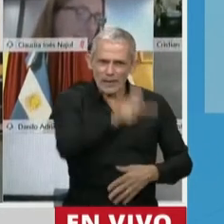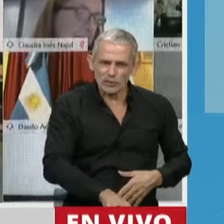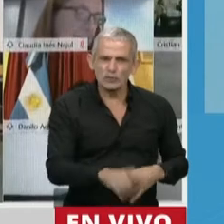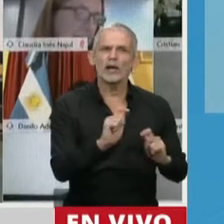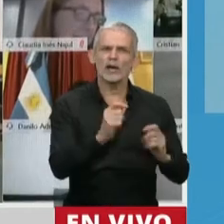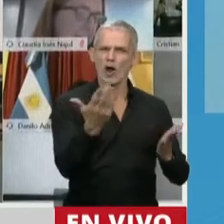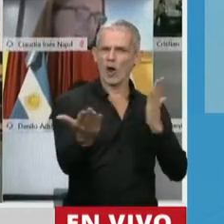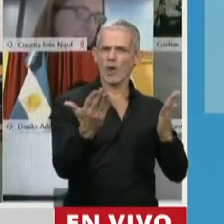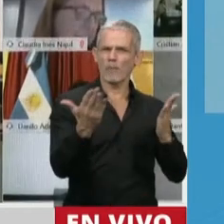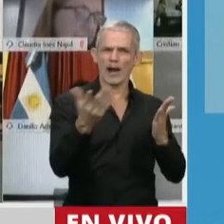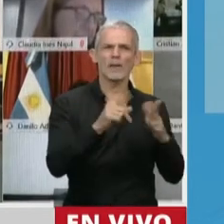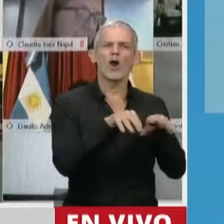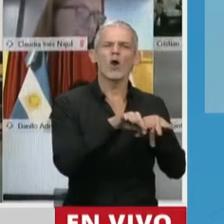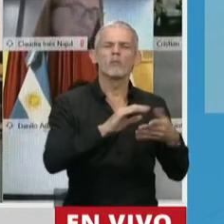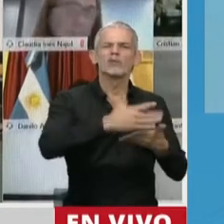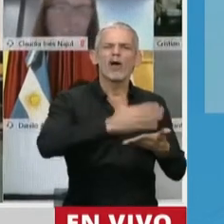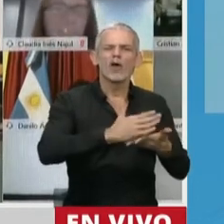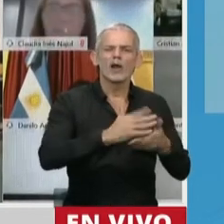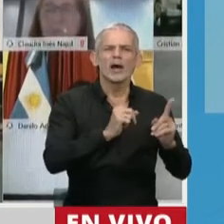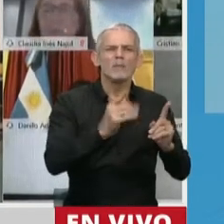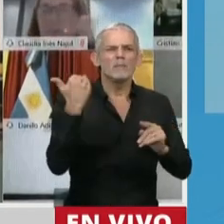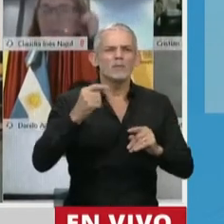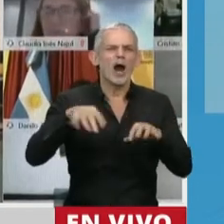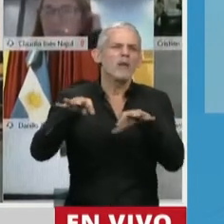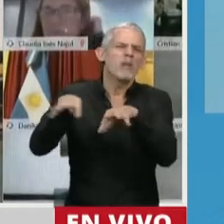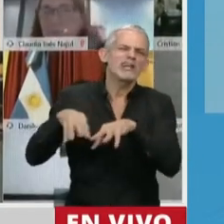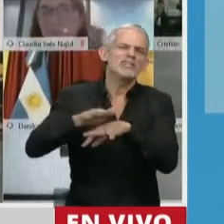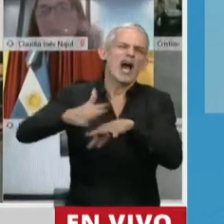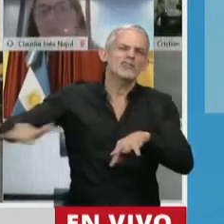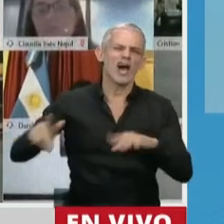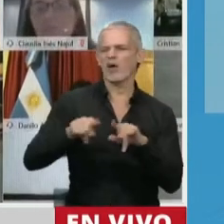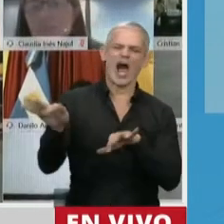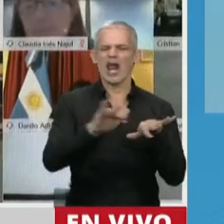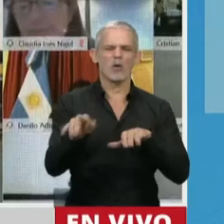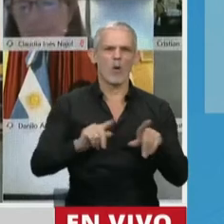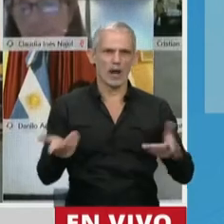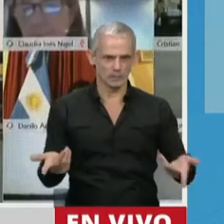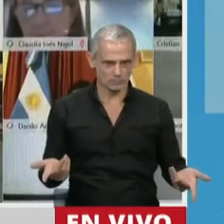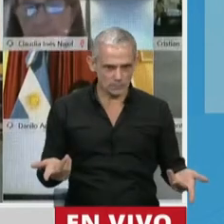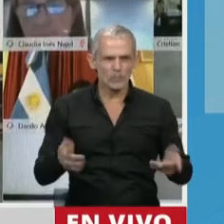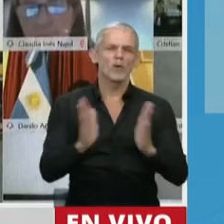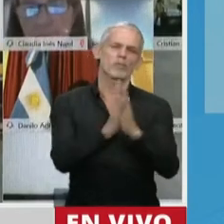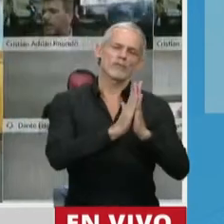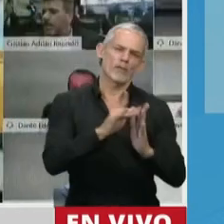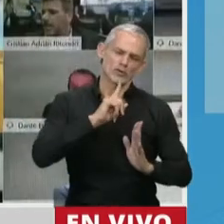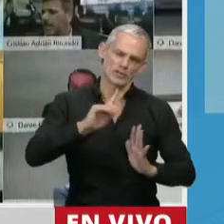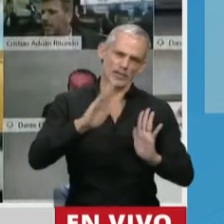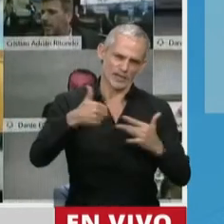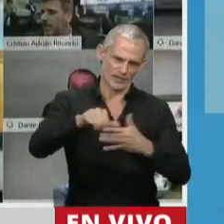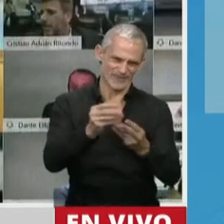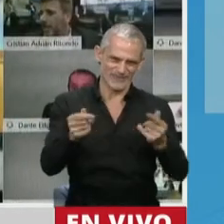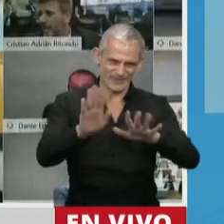que comparaba las computadoras con las parrillas y los asados. Entonces, un poco más de seriedad y ya cierro.